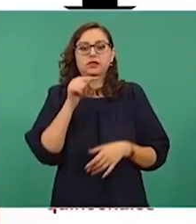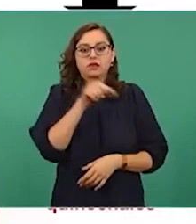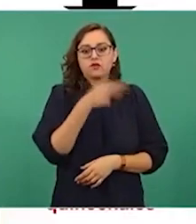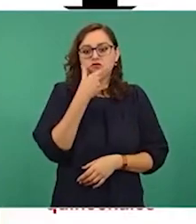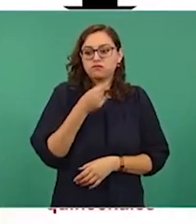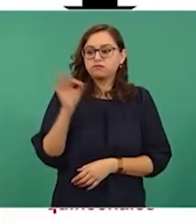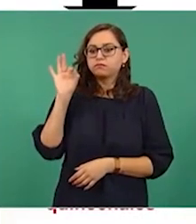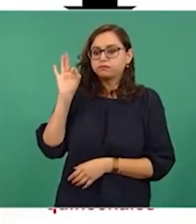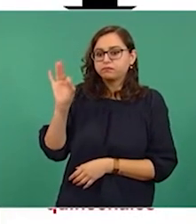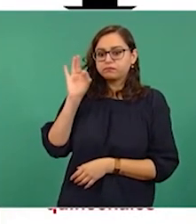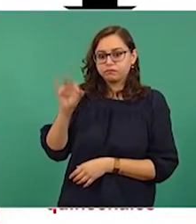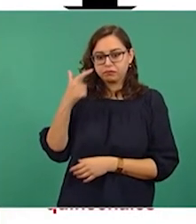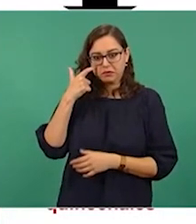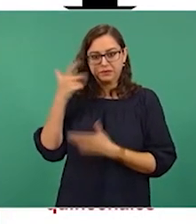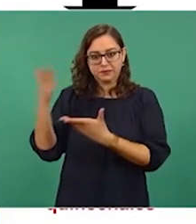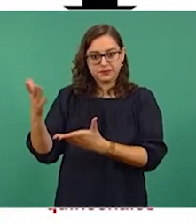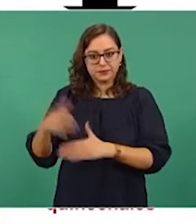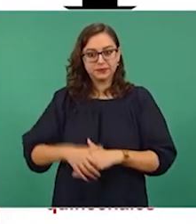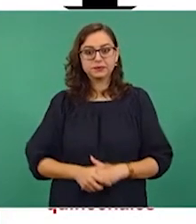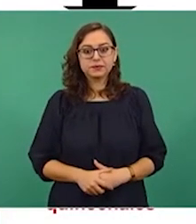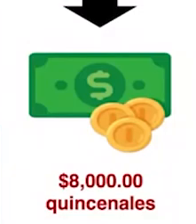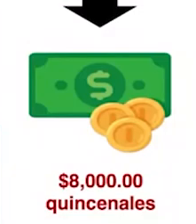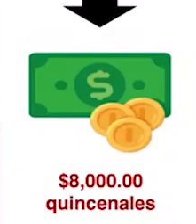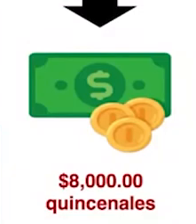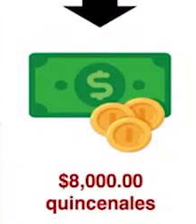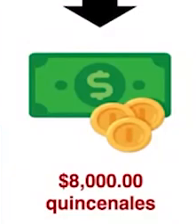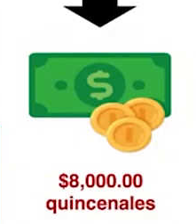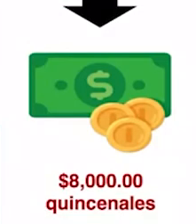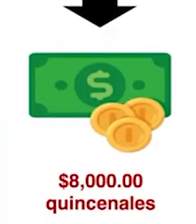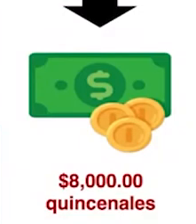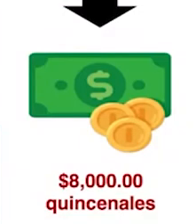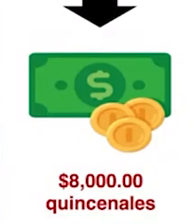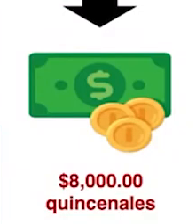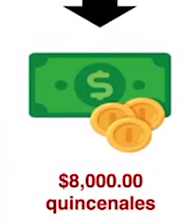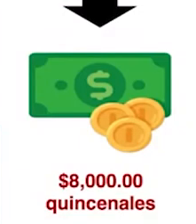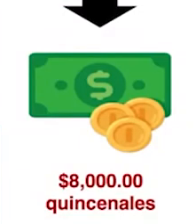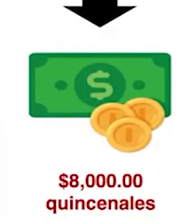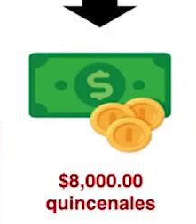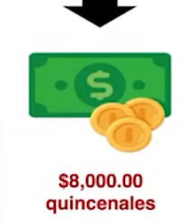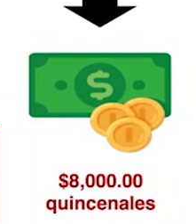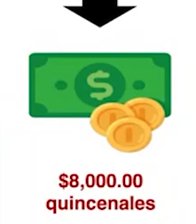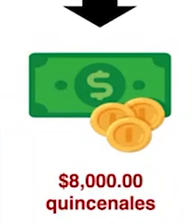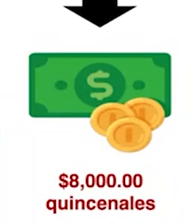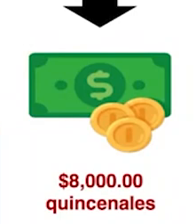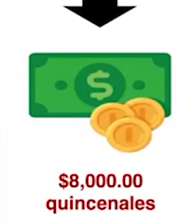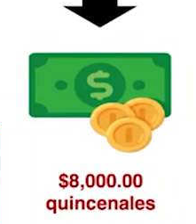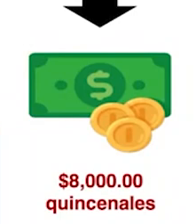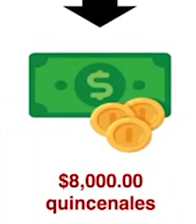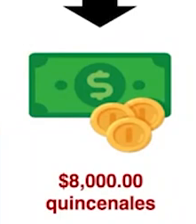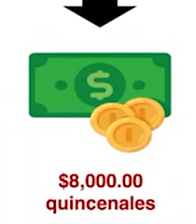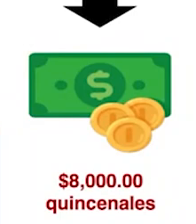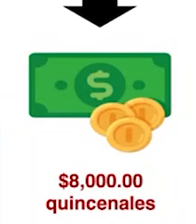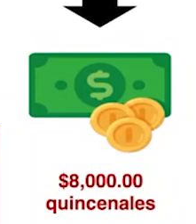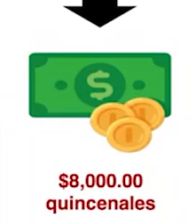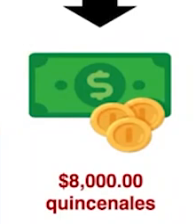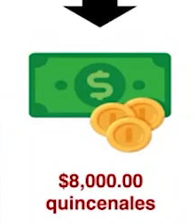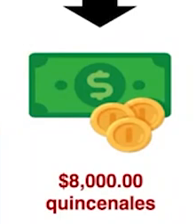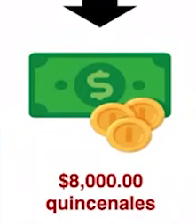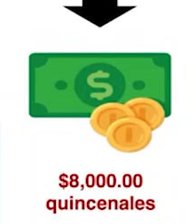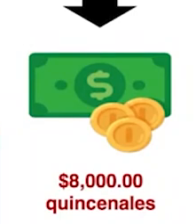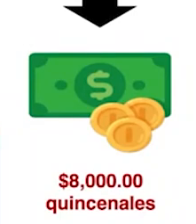realizar el acercamiento. Pueden fingir que son de la misma edad, que tienen la misma afinidad